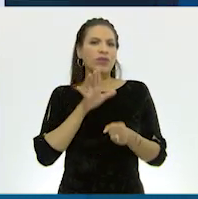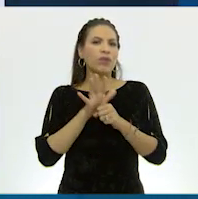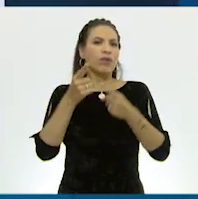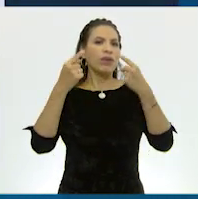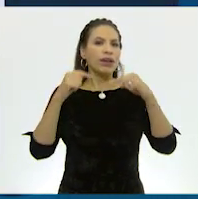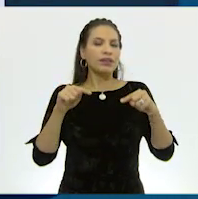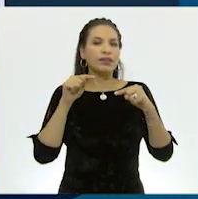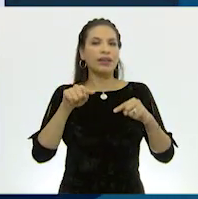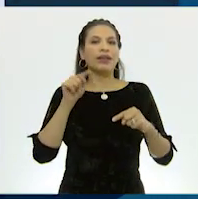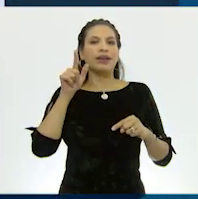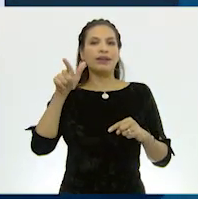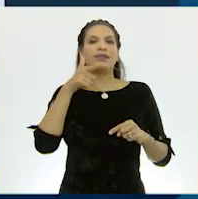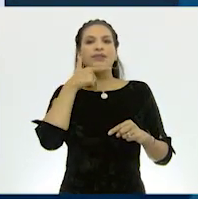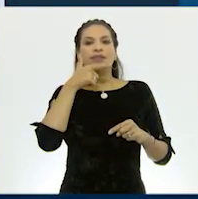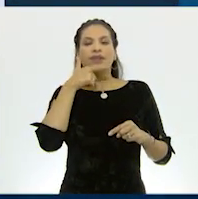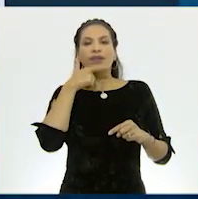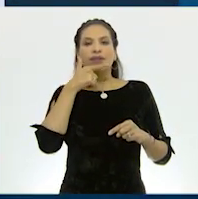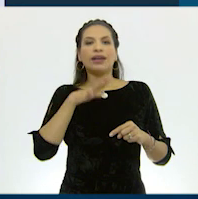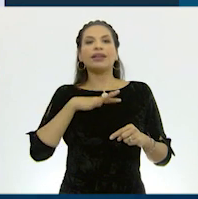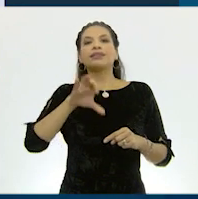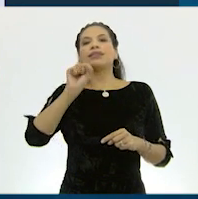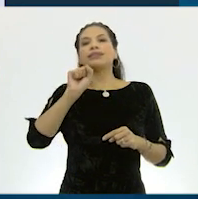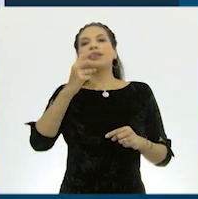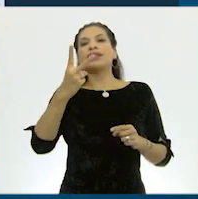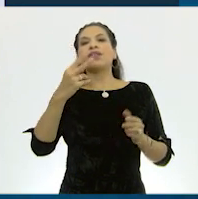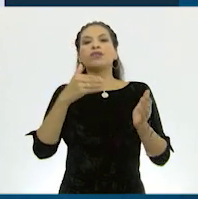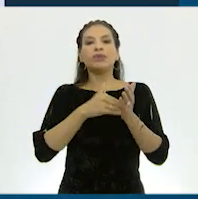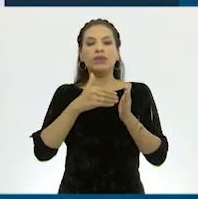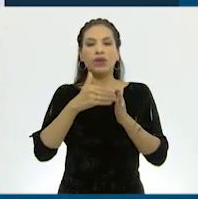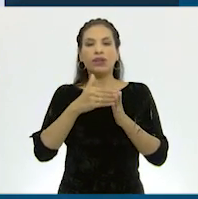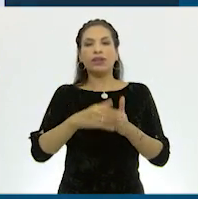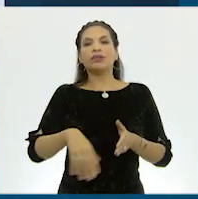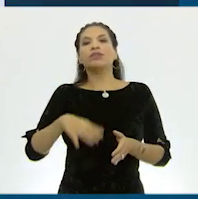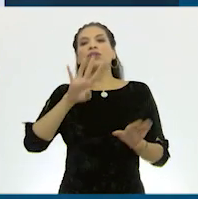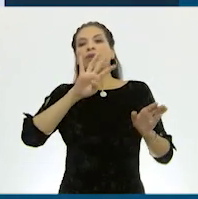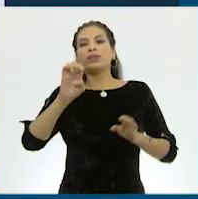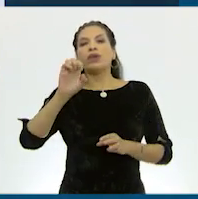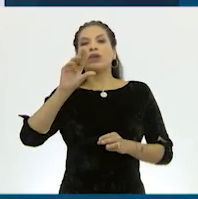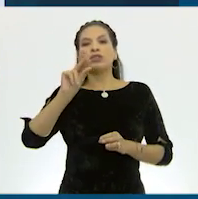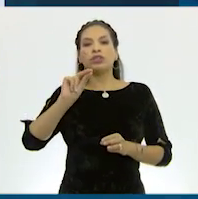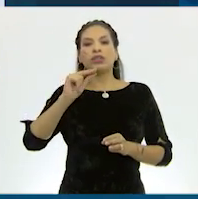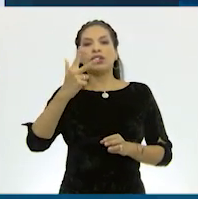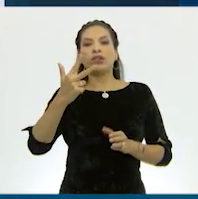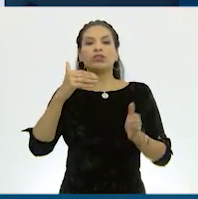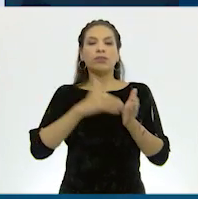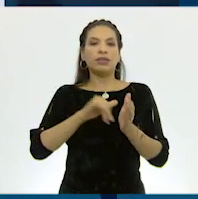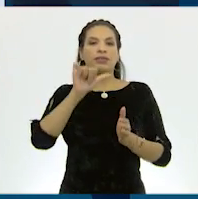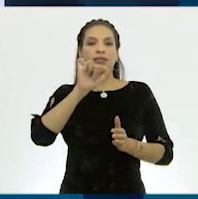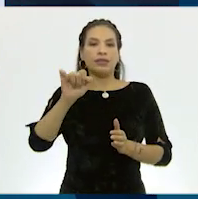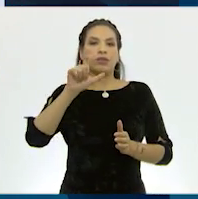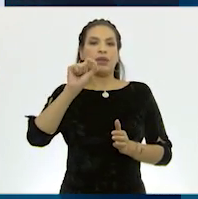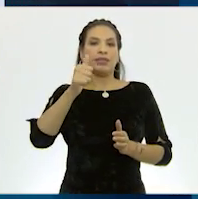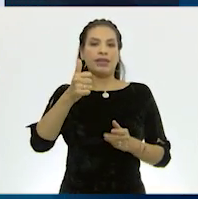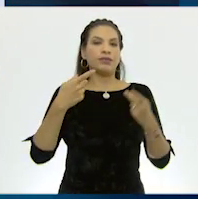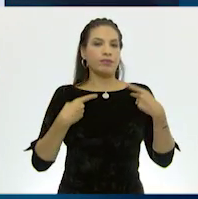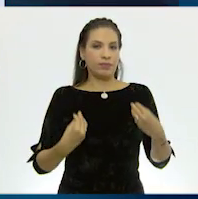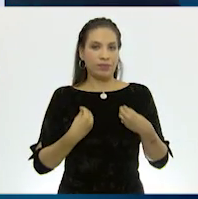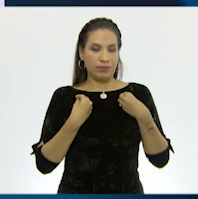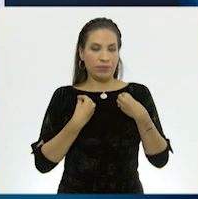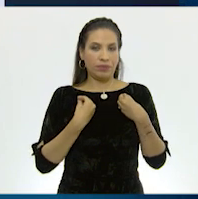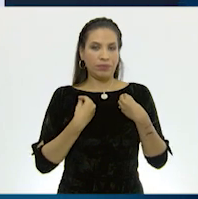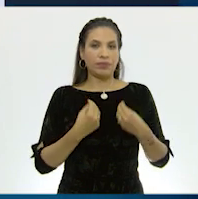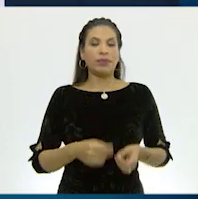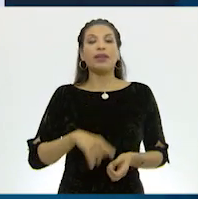Seguimos. Reino Unido que tiene 62.988.626 habitantes.